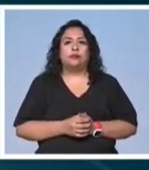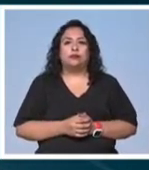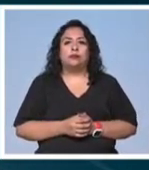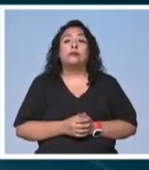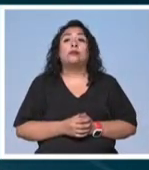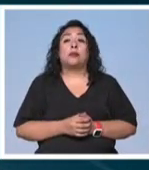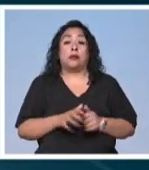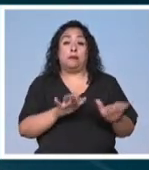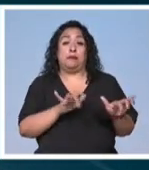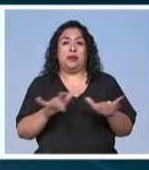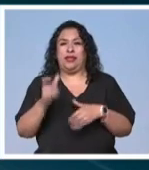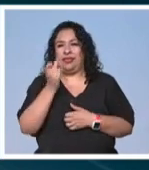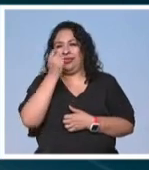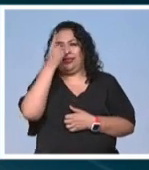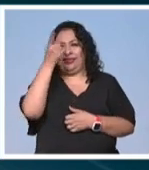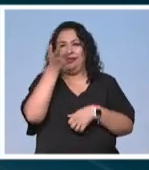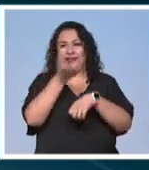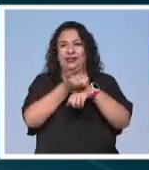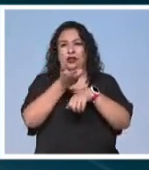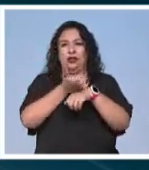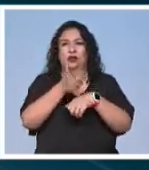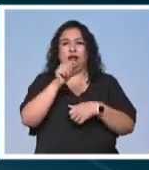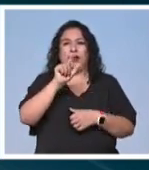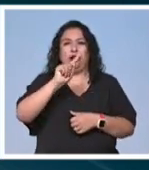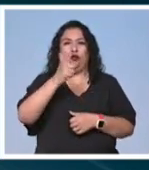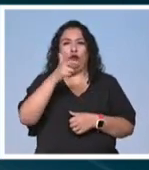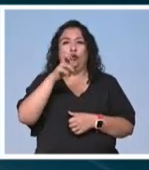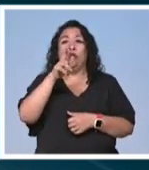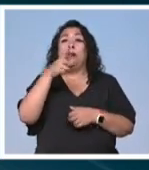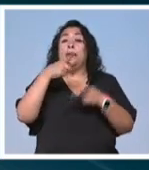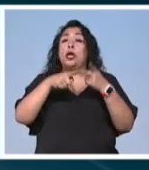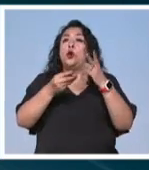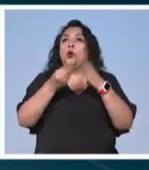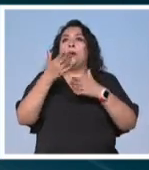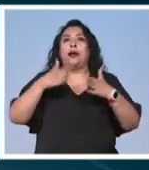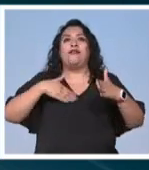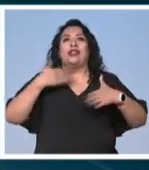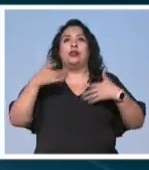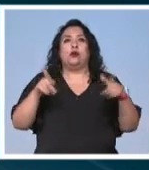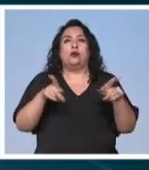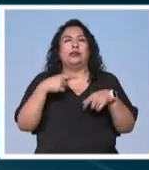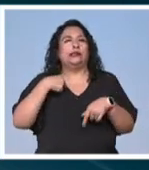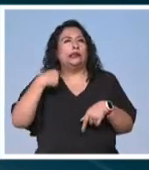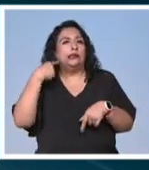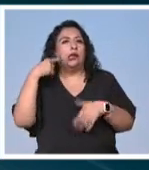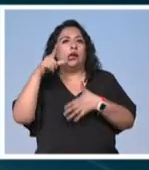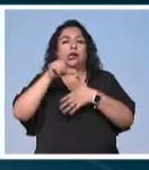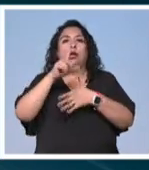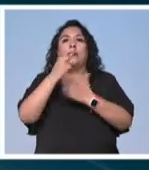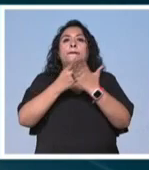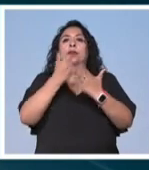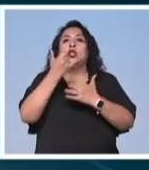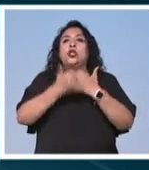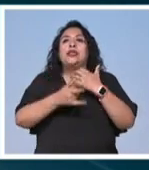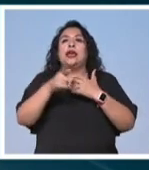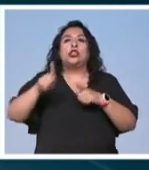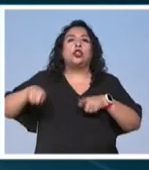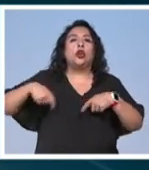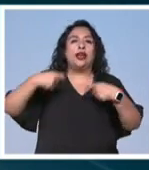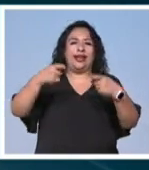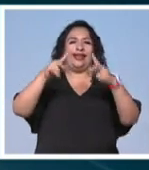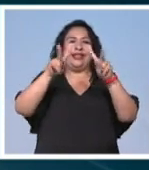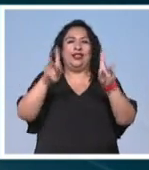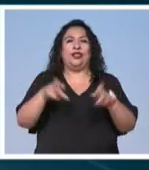El pianista y compositor estadounidense Arthur Hanlon emprende una nueva aventura musical de sonidos latinos con el proyecto Legados